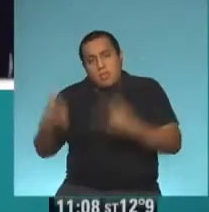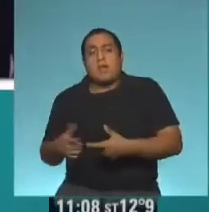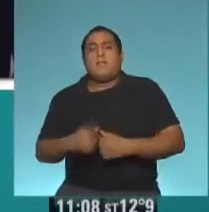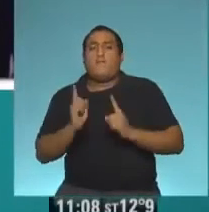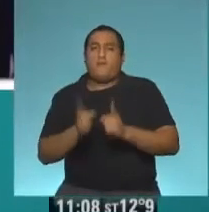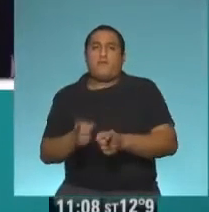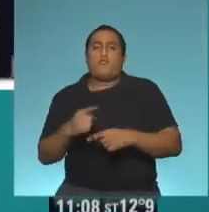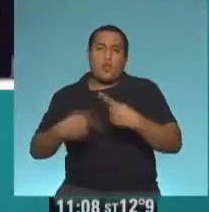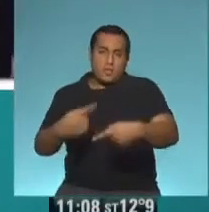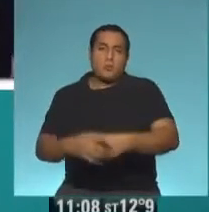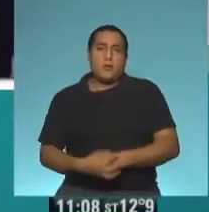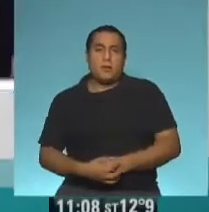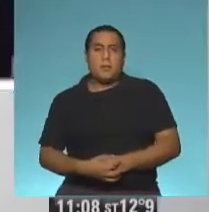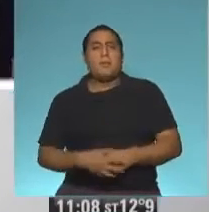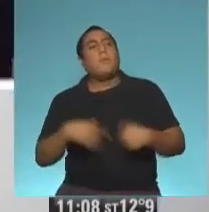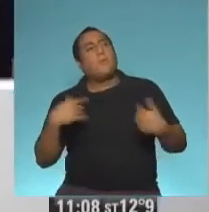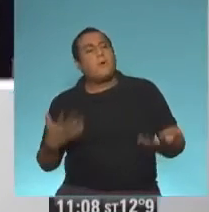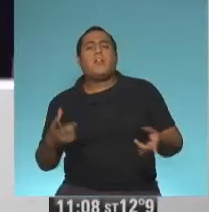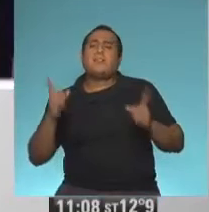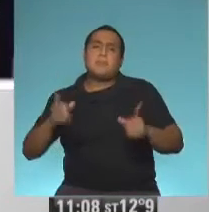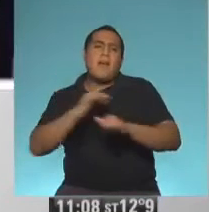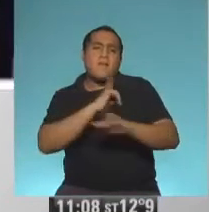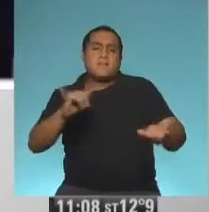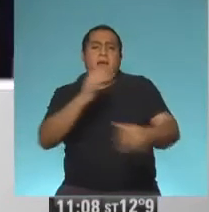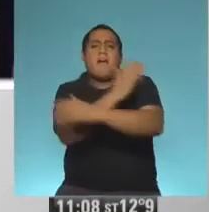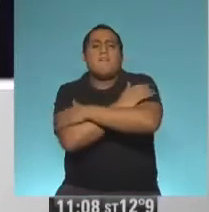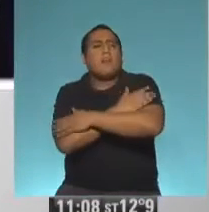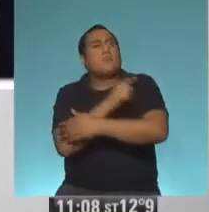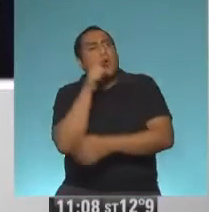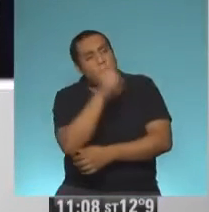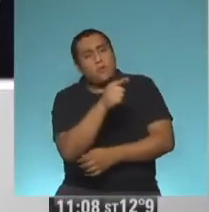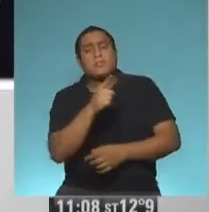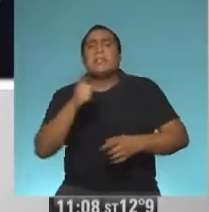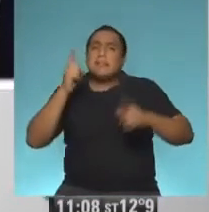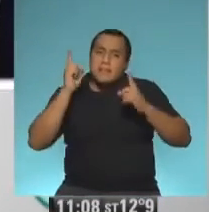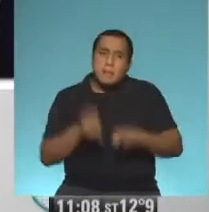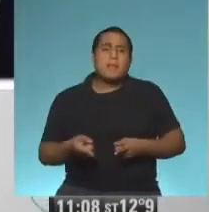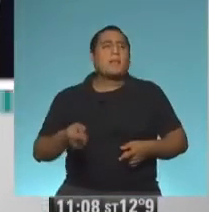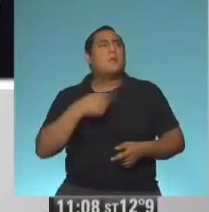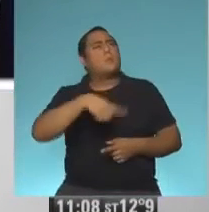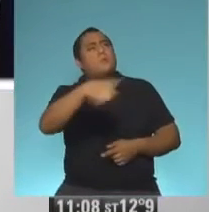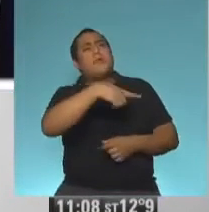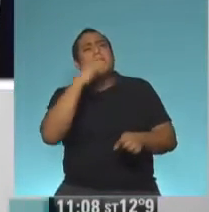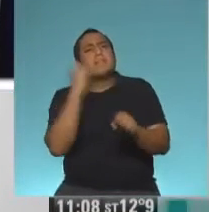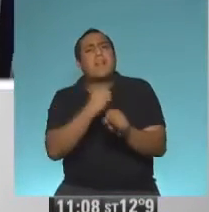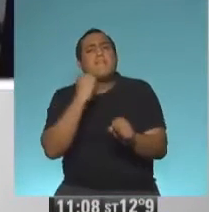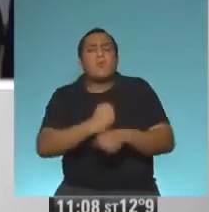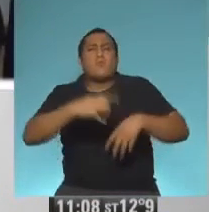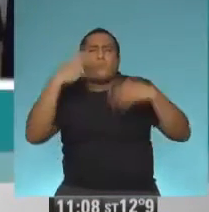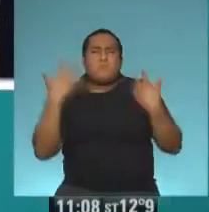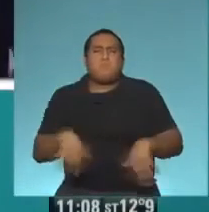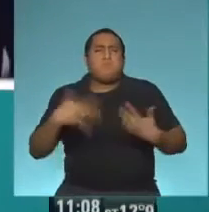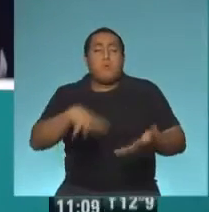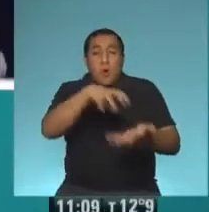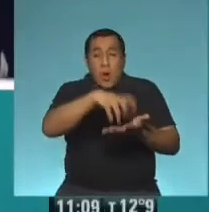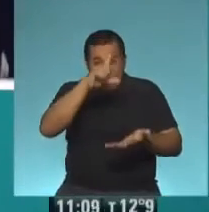Muy bien, Guillermo. Vamos a enviarle un abrazo, por supuesto, a usted, simbólico, pero esencialmente a la tarea que es enorme del